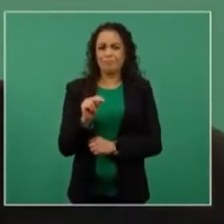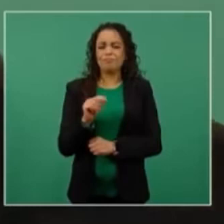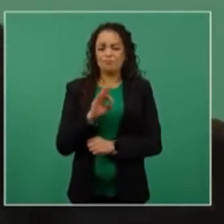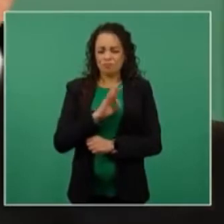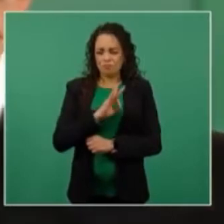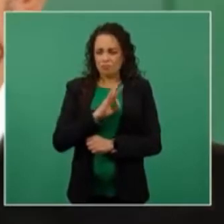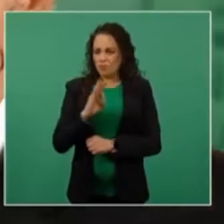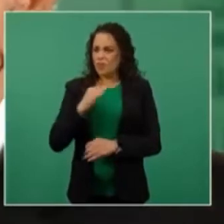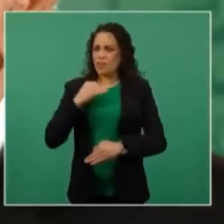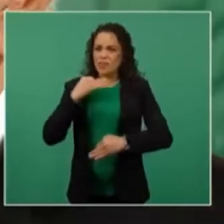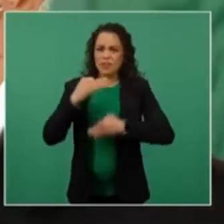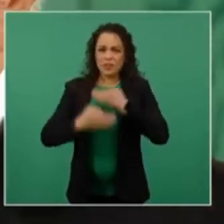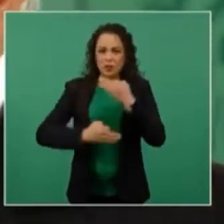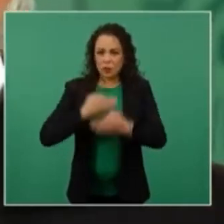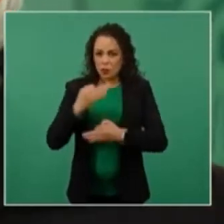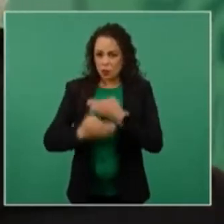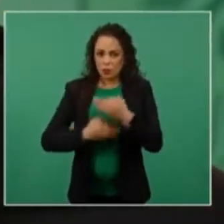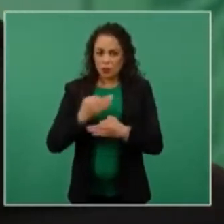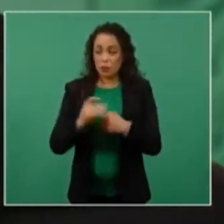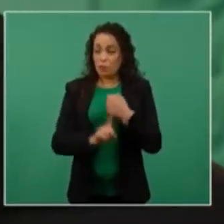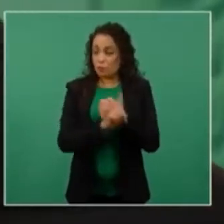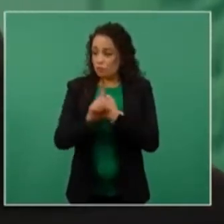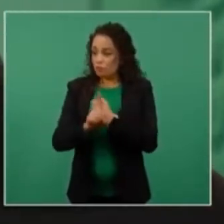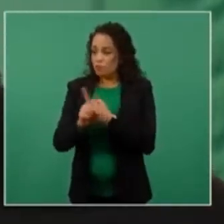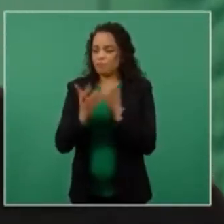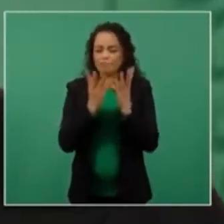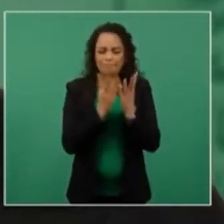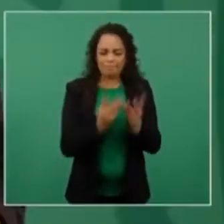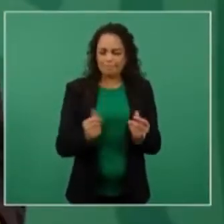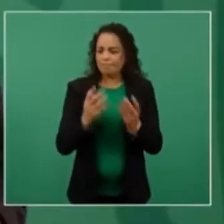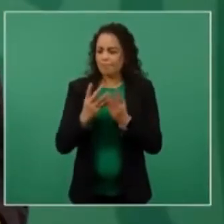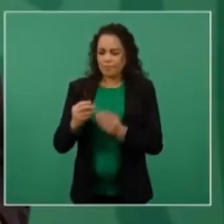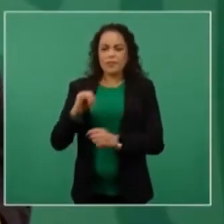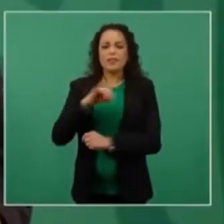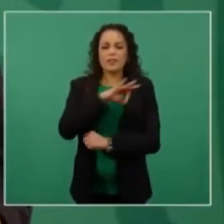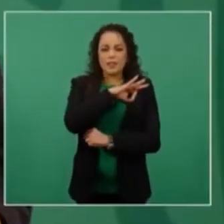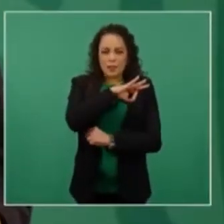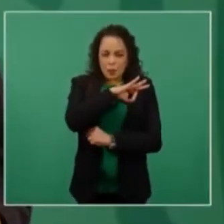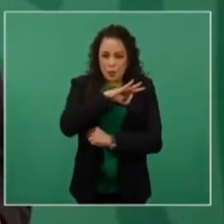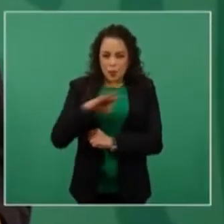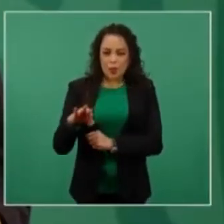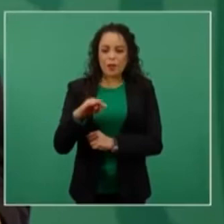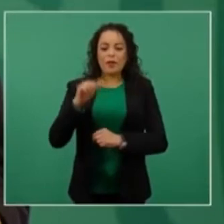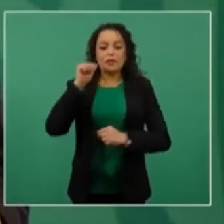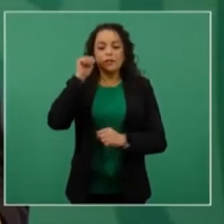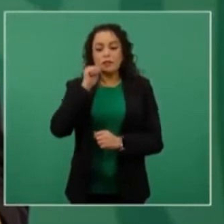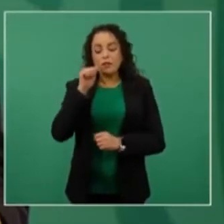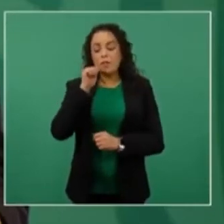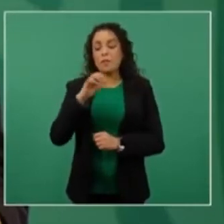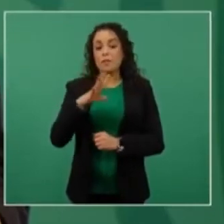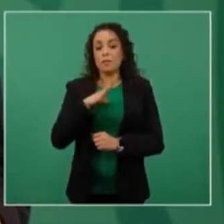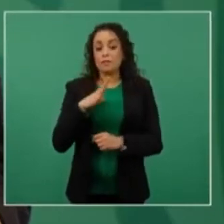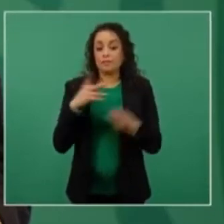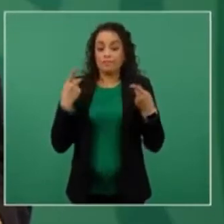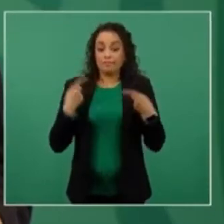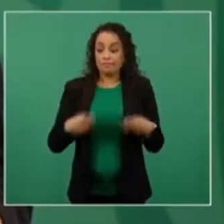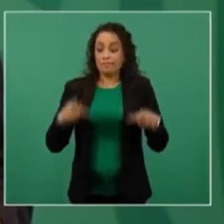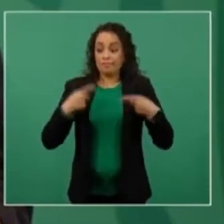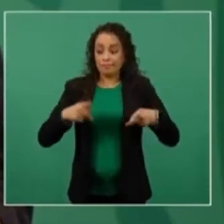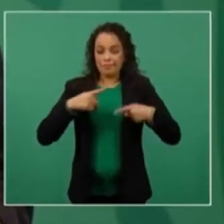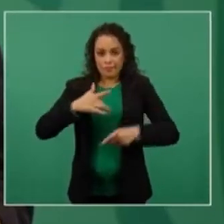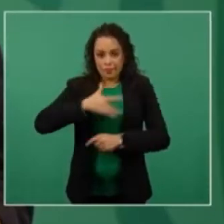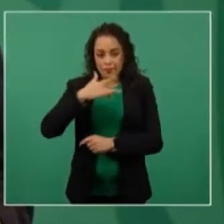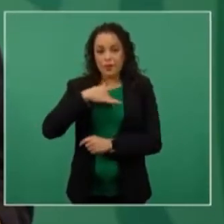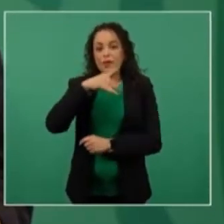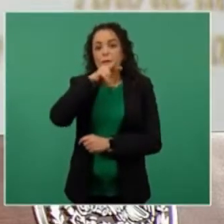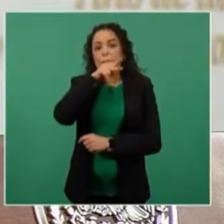todo, y siempre hay seres humanos preocupados por otros seres humanos.